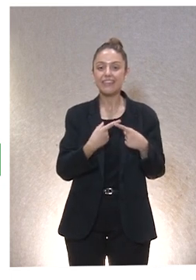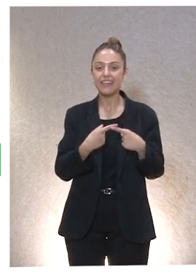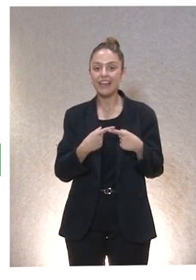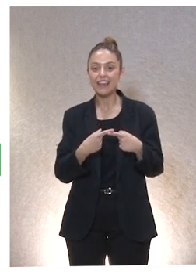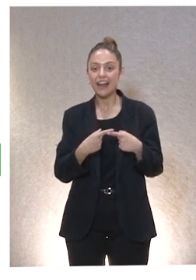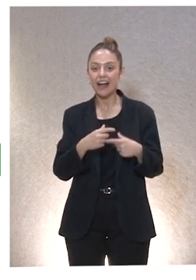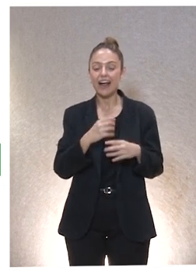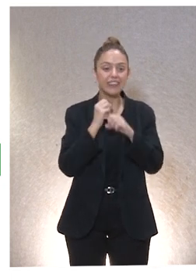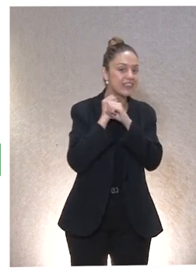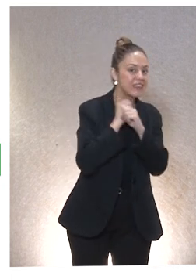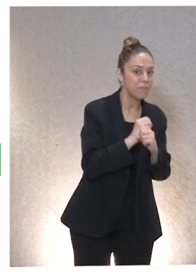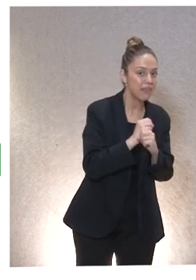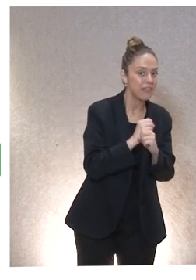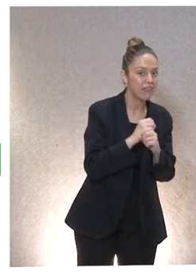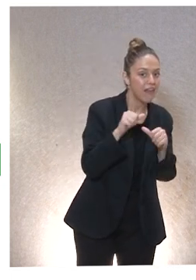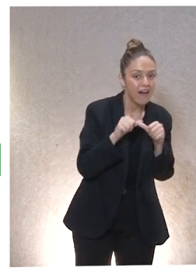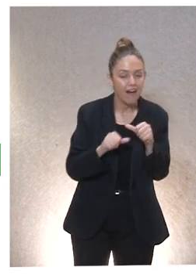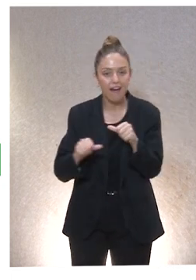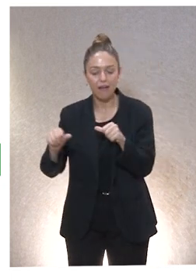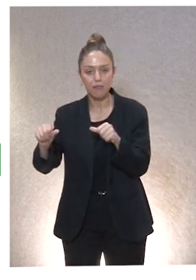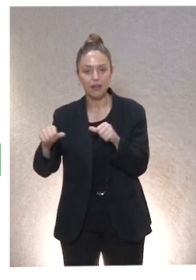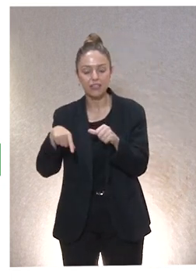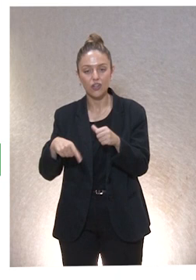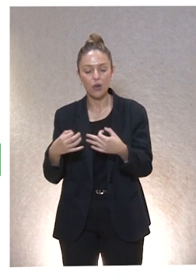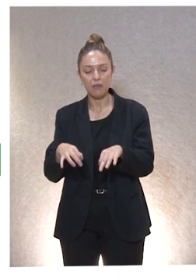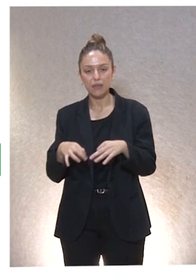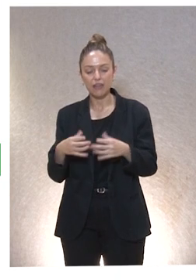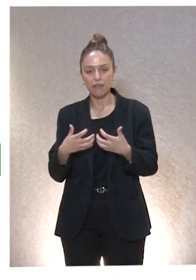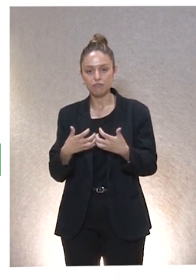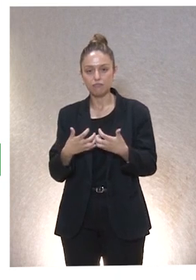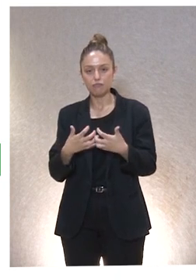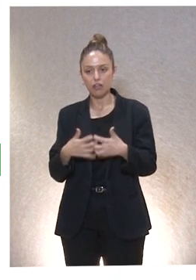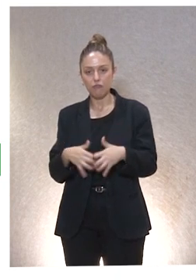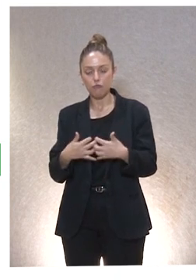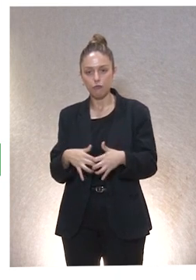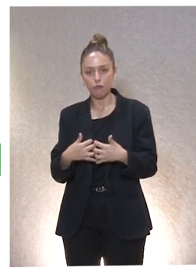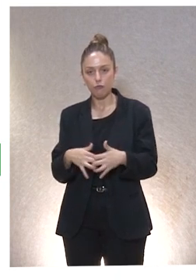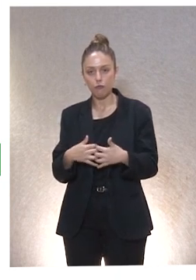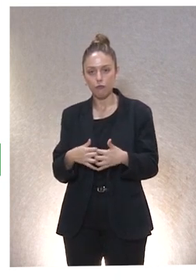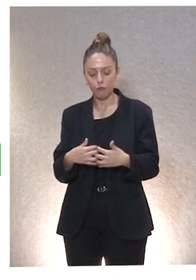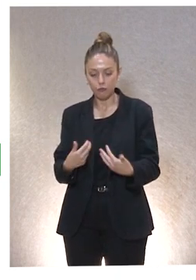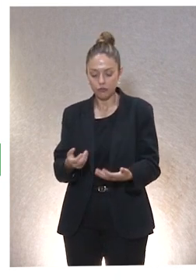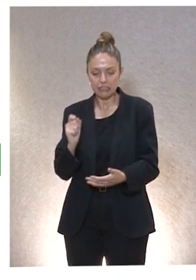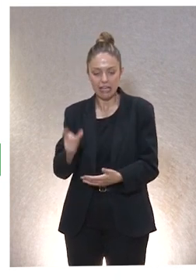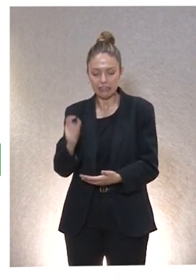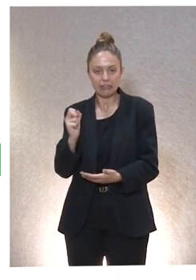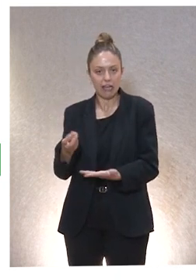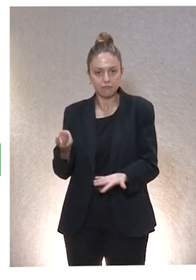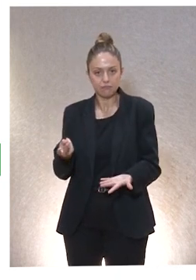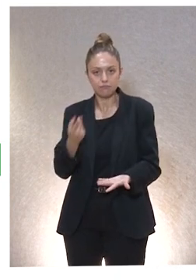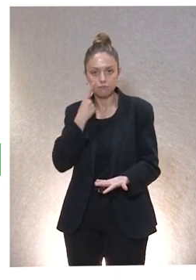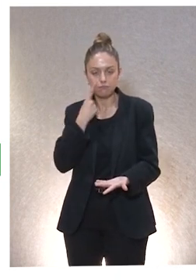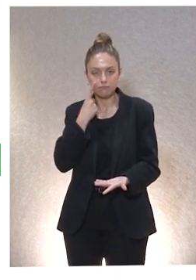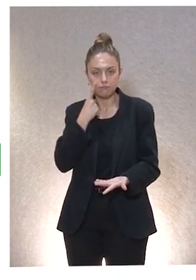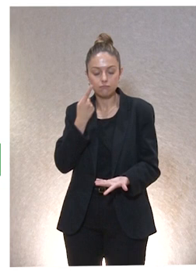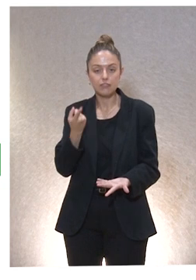Independencia. Y la Ética de la Independencia es la que normalmente funciona, la que normalmente tenemos presente. Y esta Ética de